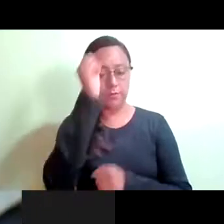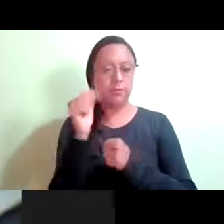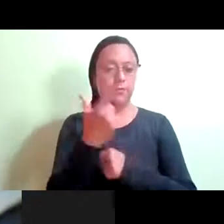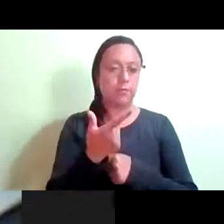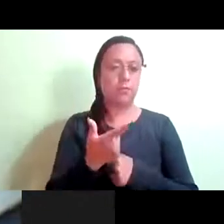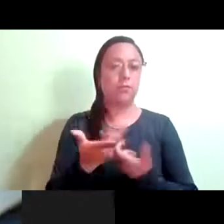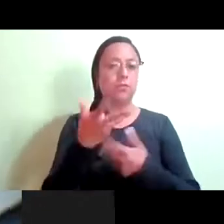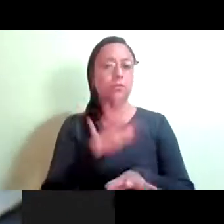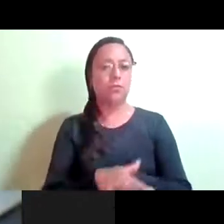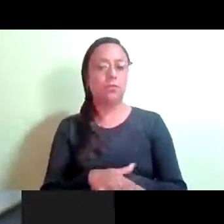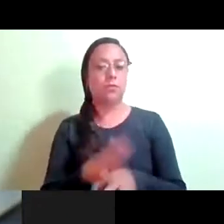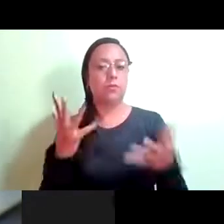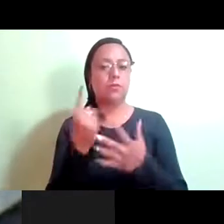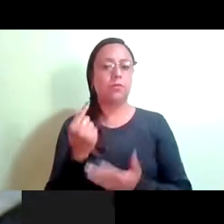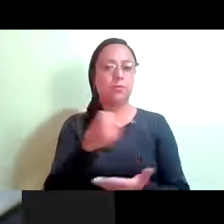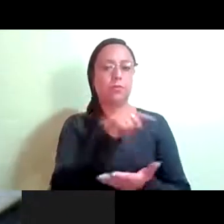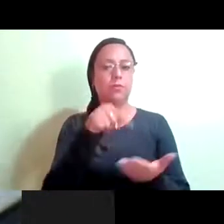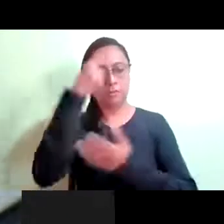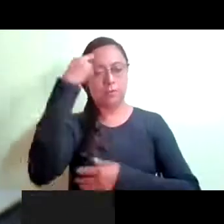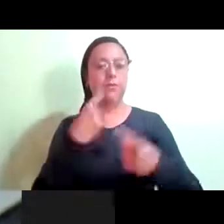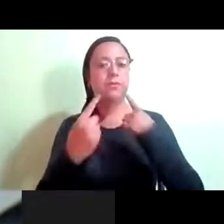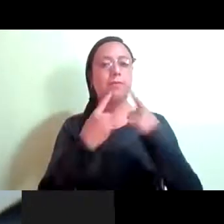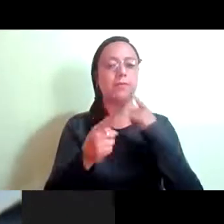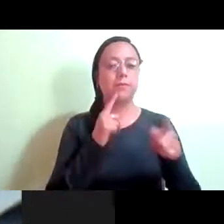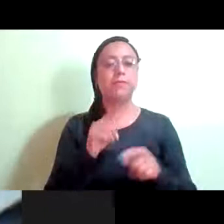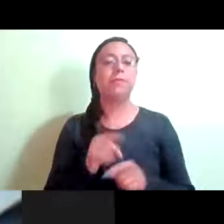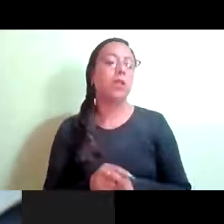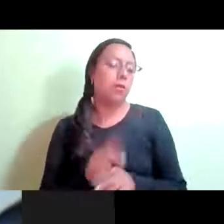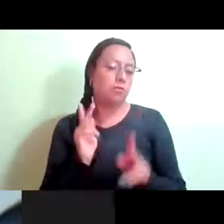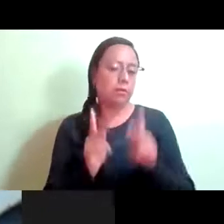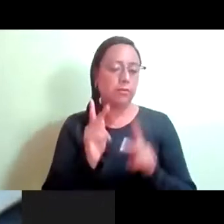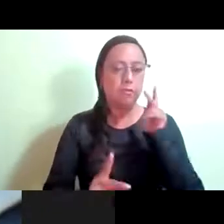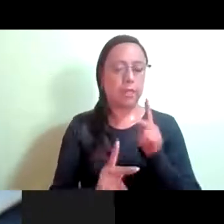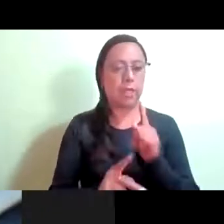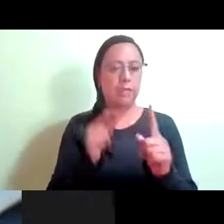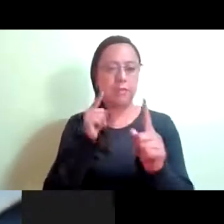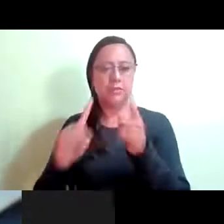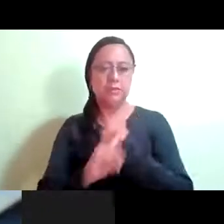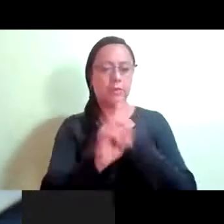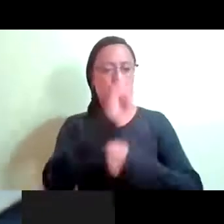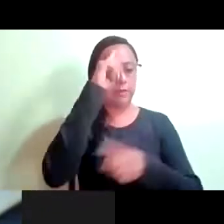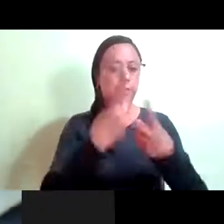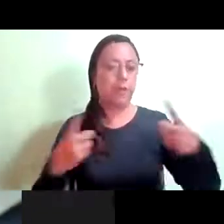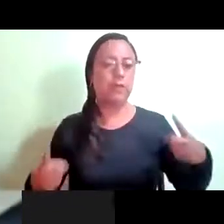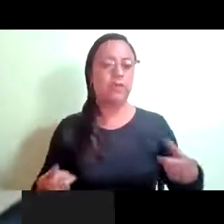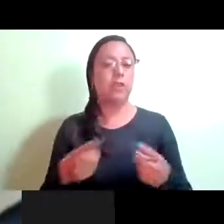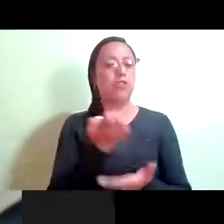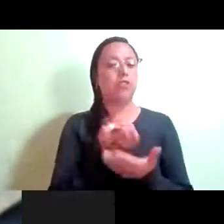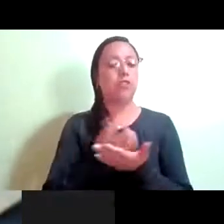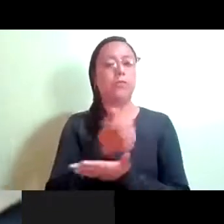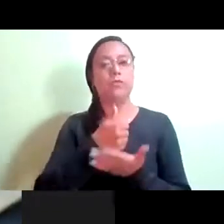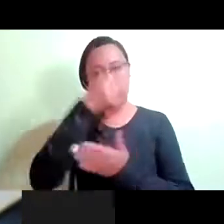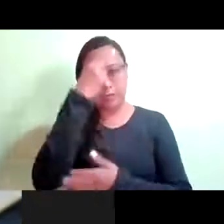conversatorio desafíos para el desarrollo económico de la Ciudad de México en el marco de la pandemia. Si hay alguna